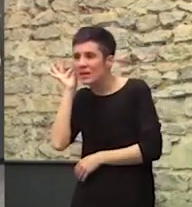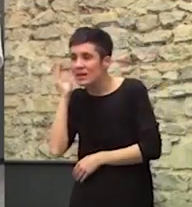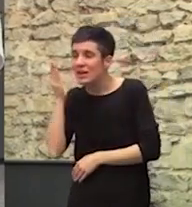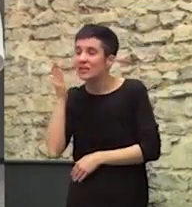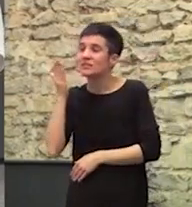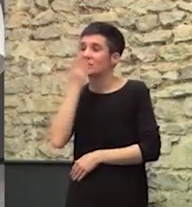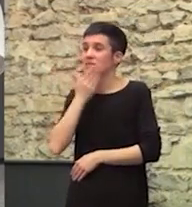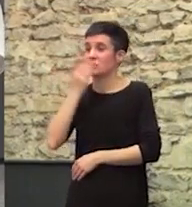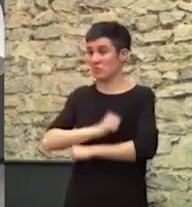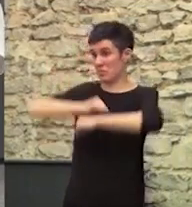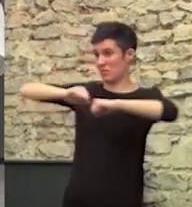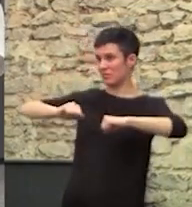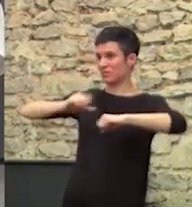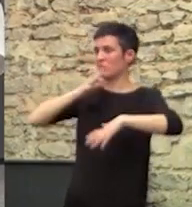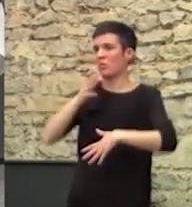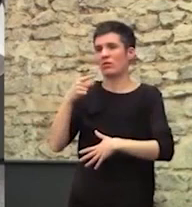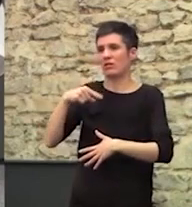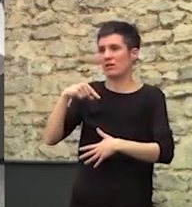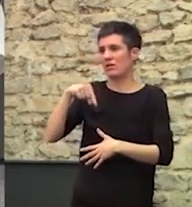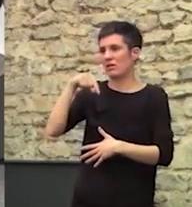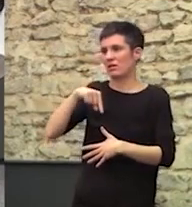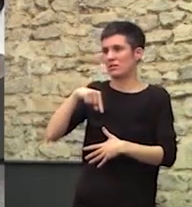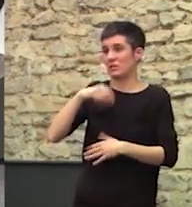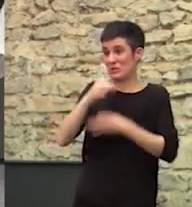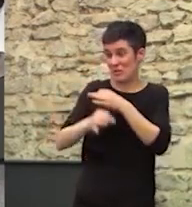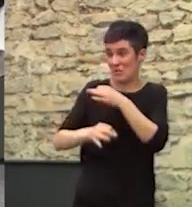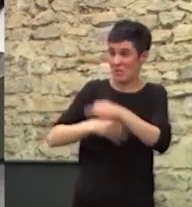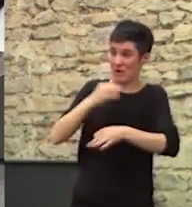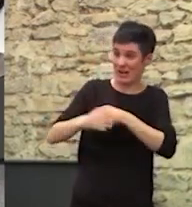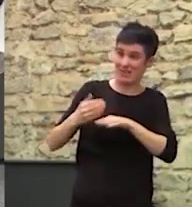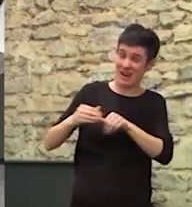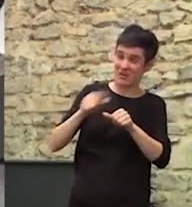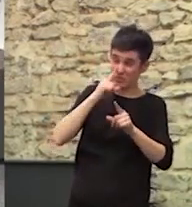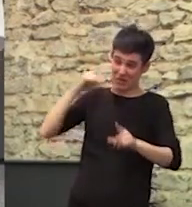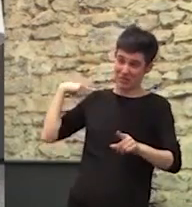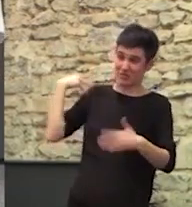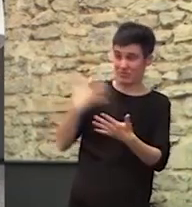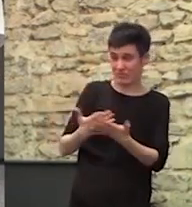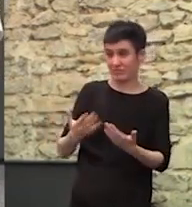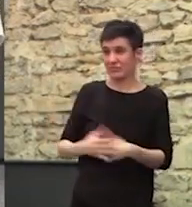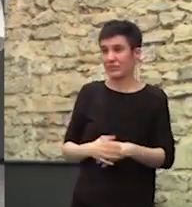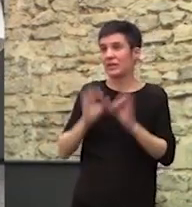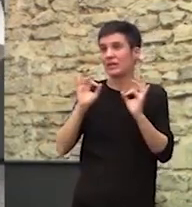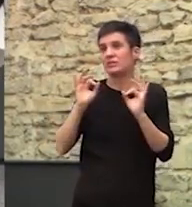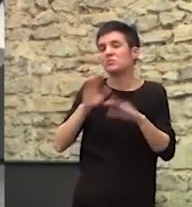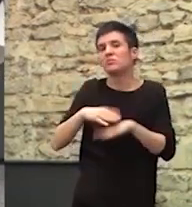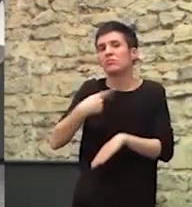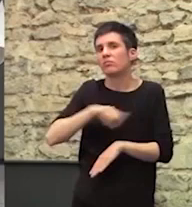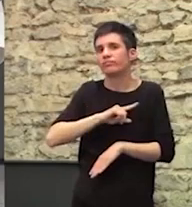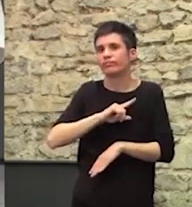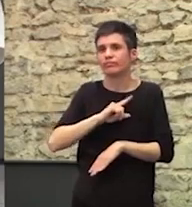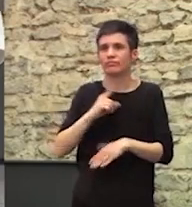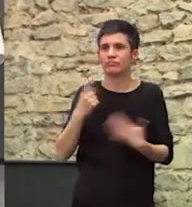la Escuela de Empoderamiento Porque esto lo llevan preparando Más de un año Y eso es Para nosotras es